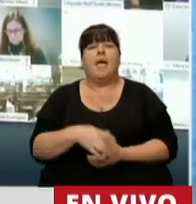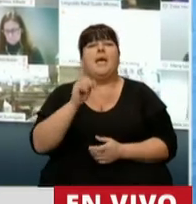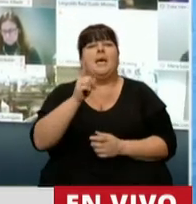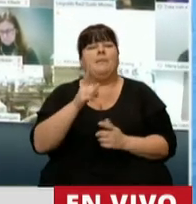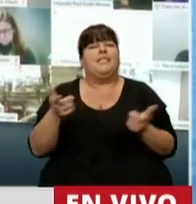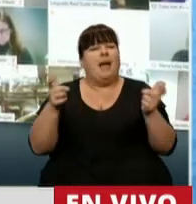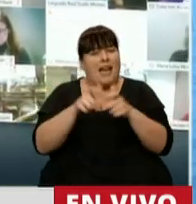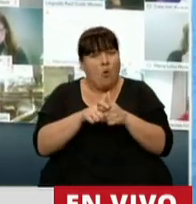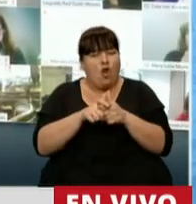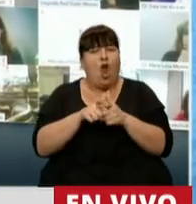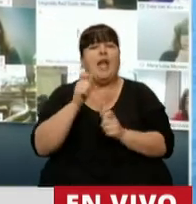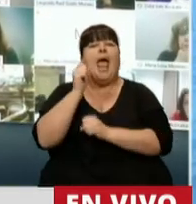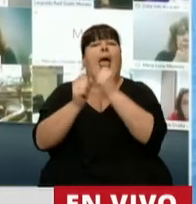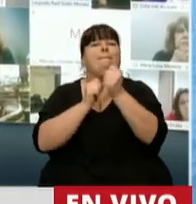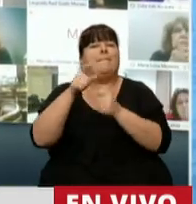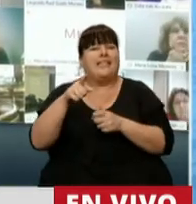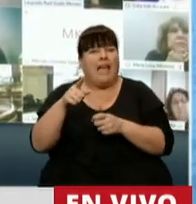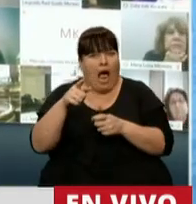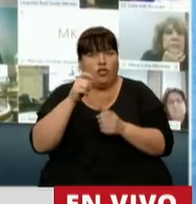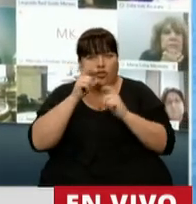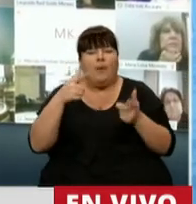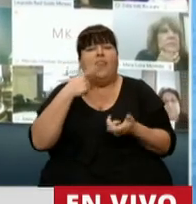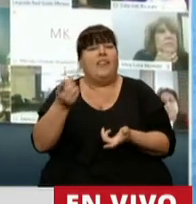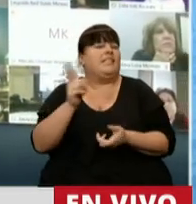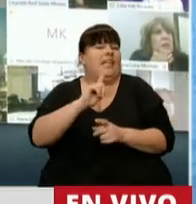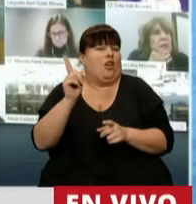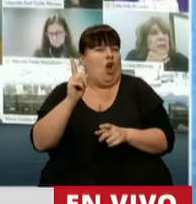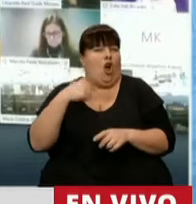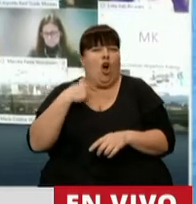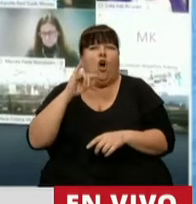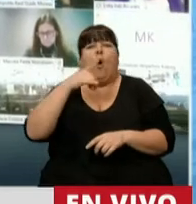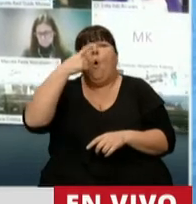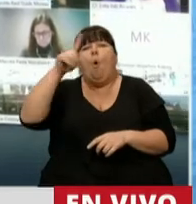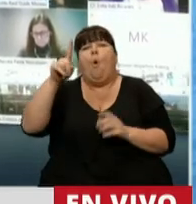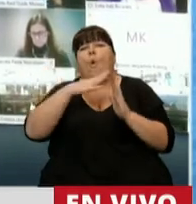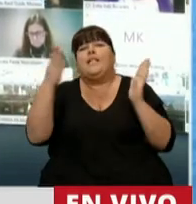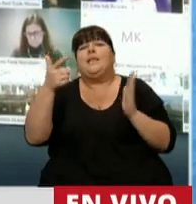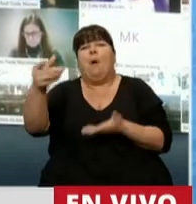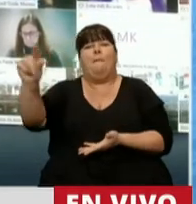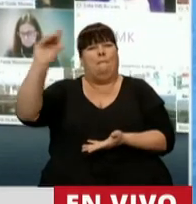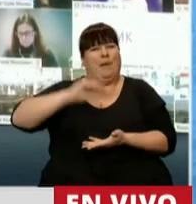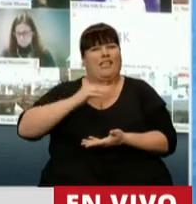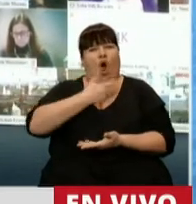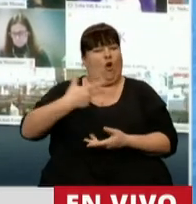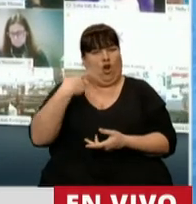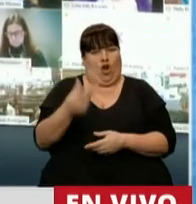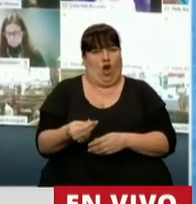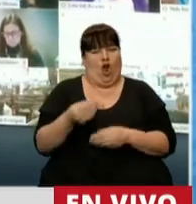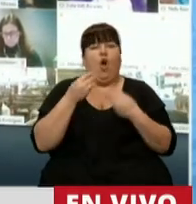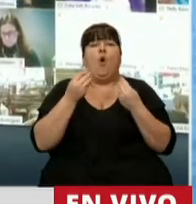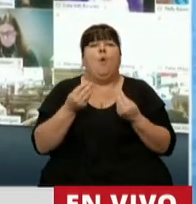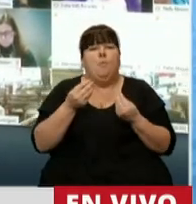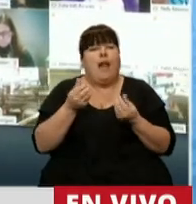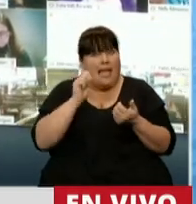donde algunos empresarios sorprendieron. Me decían, Fernández, no vamos a tomar el último ATP, porque